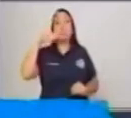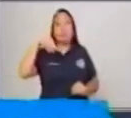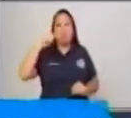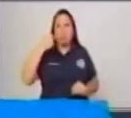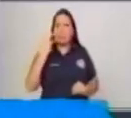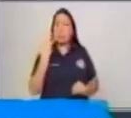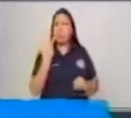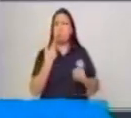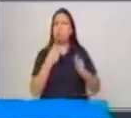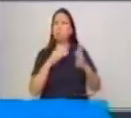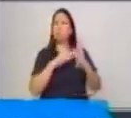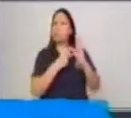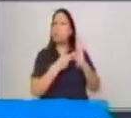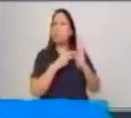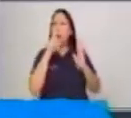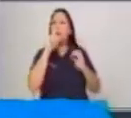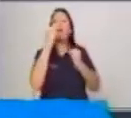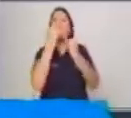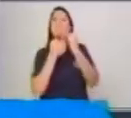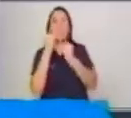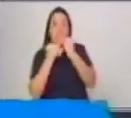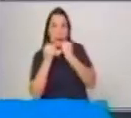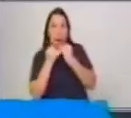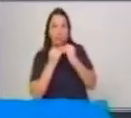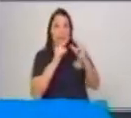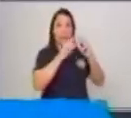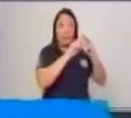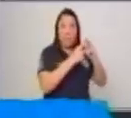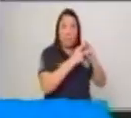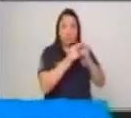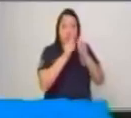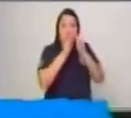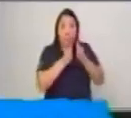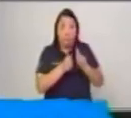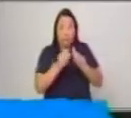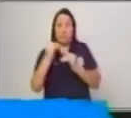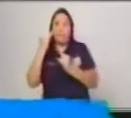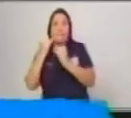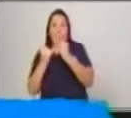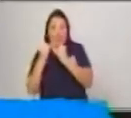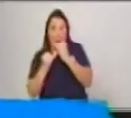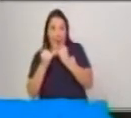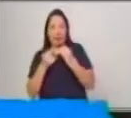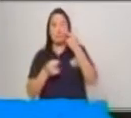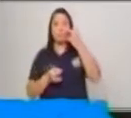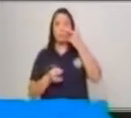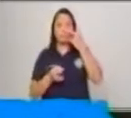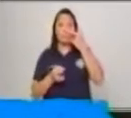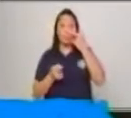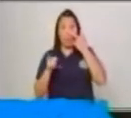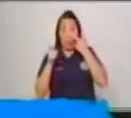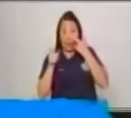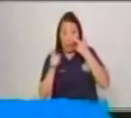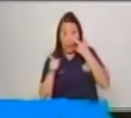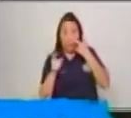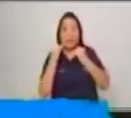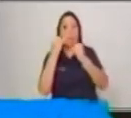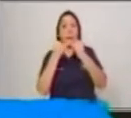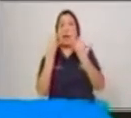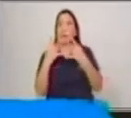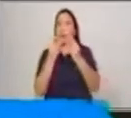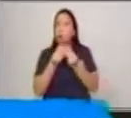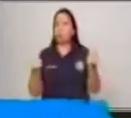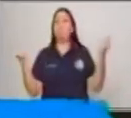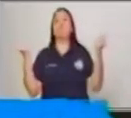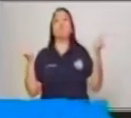Al desenlace también le llamamos final. En esta parte final de la narración, generalmente ya se soluciona el problema, los